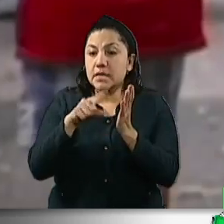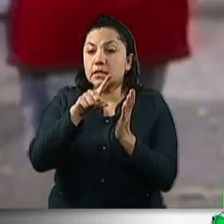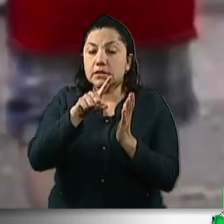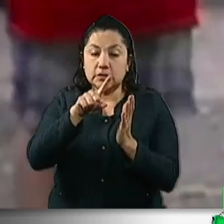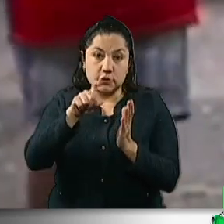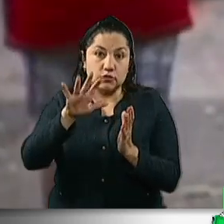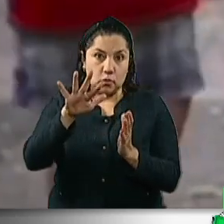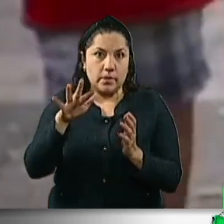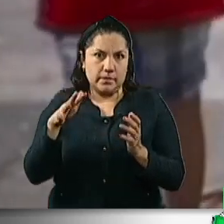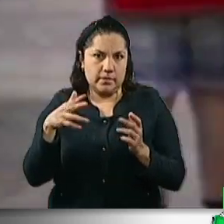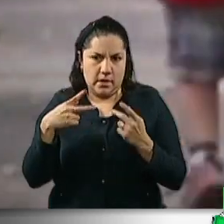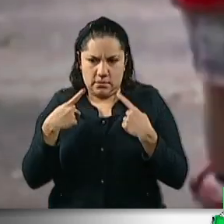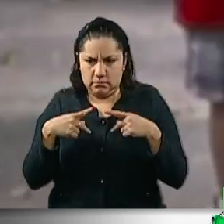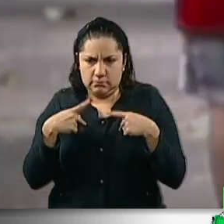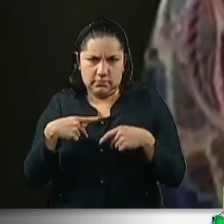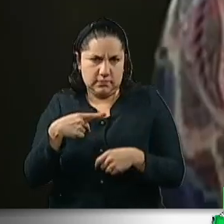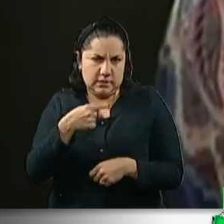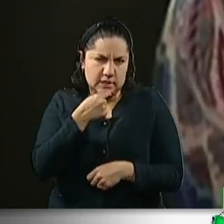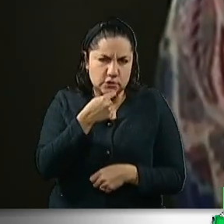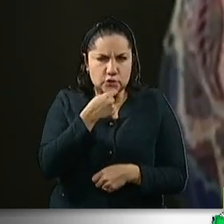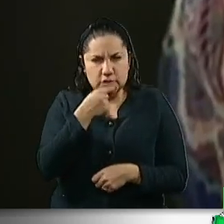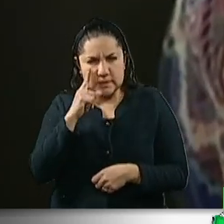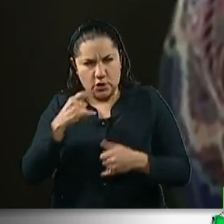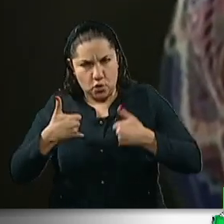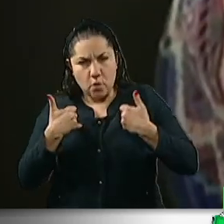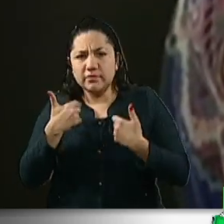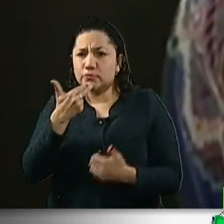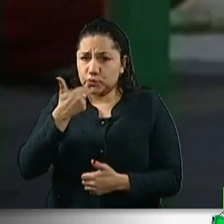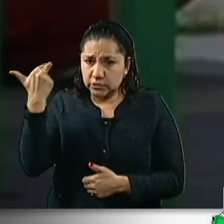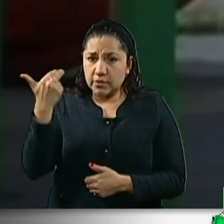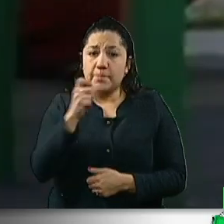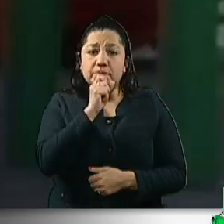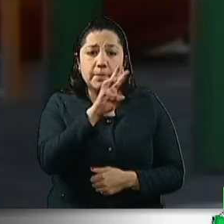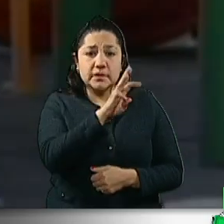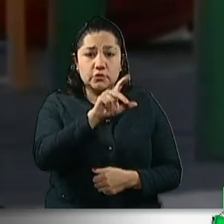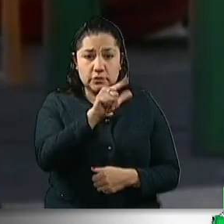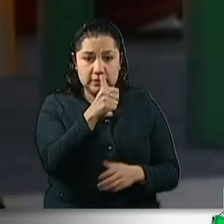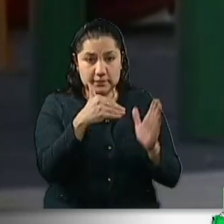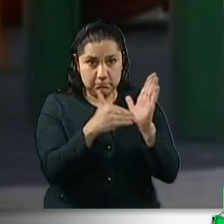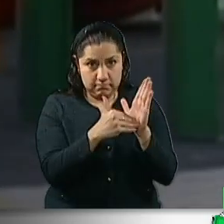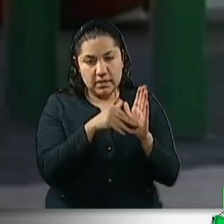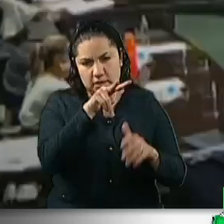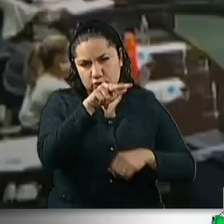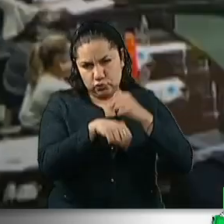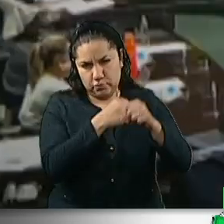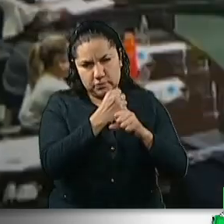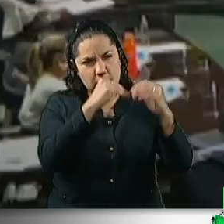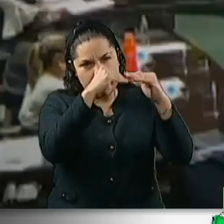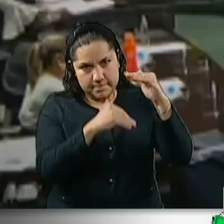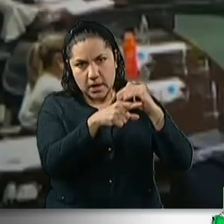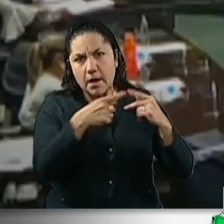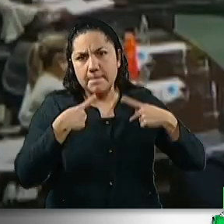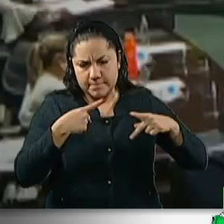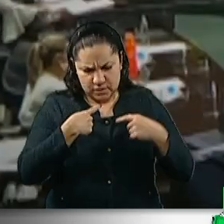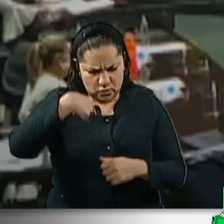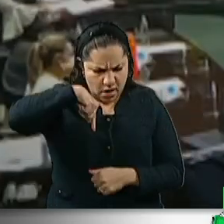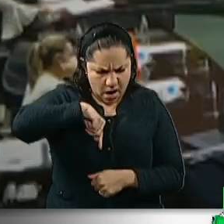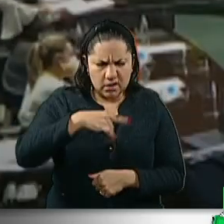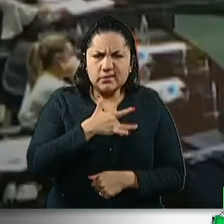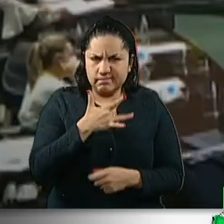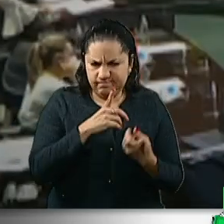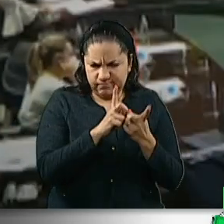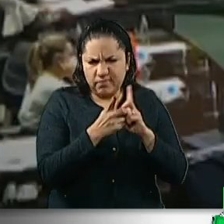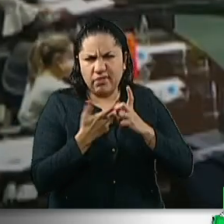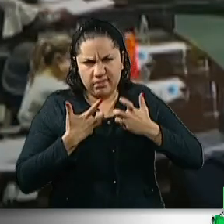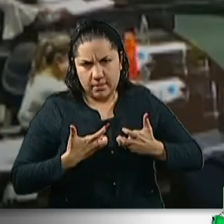existen 376 mil menores de edad que presentan un cuadro de depresión. Es por ello que en marzo de 2022, el